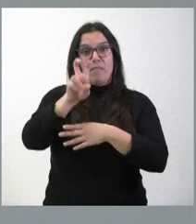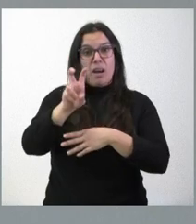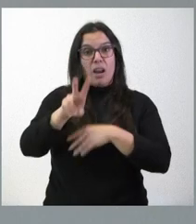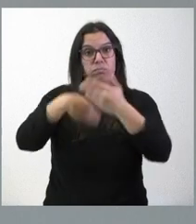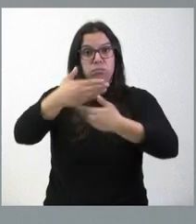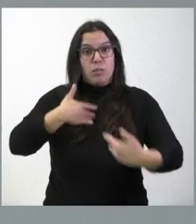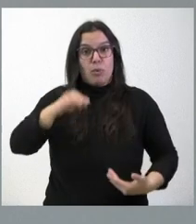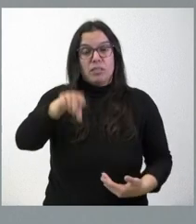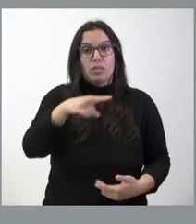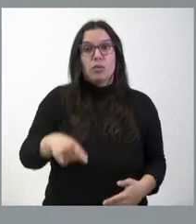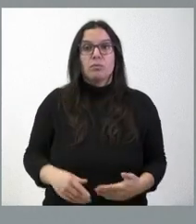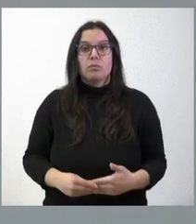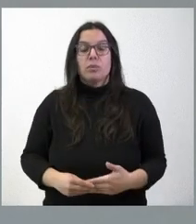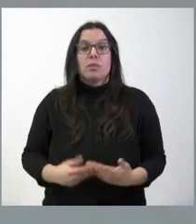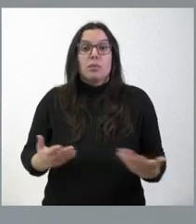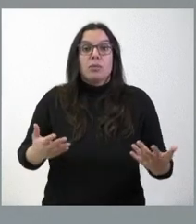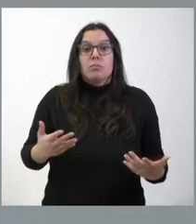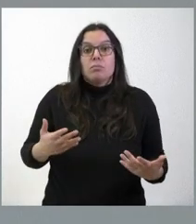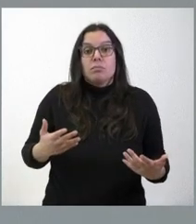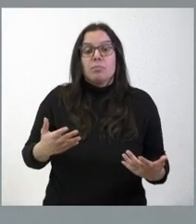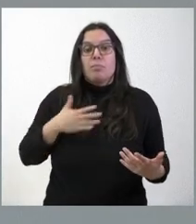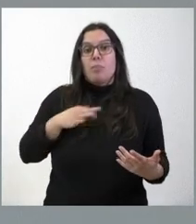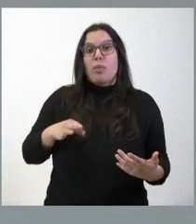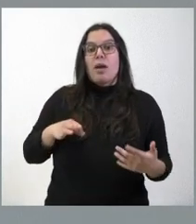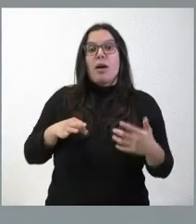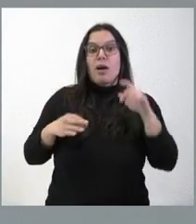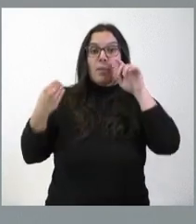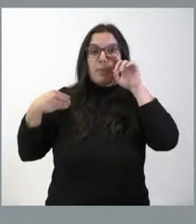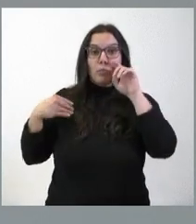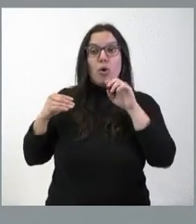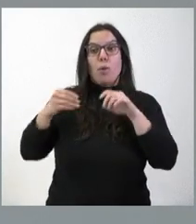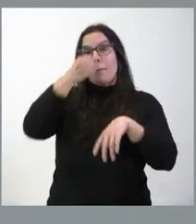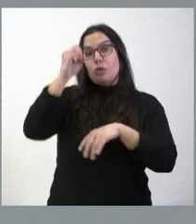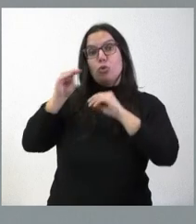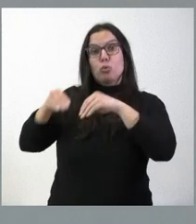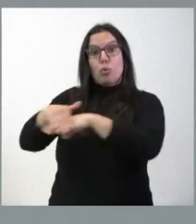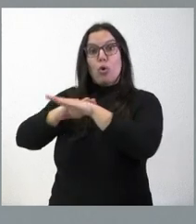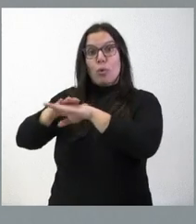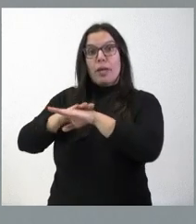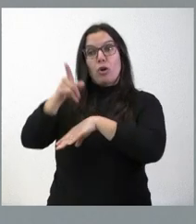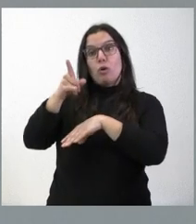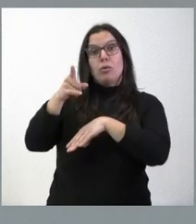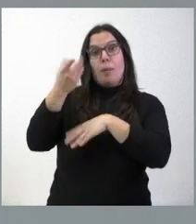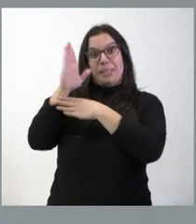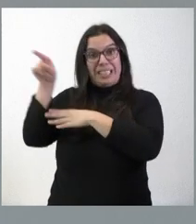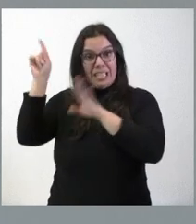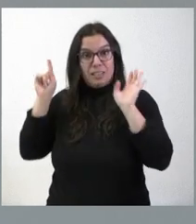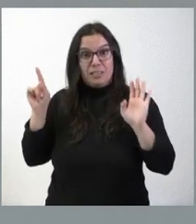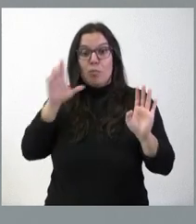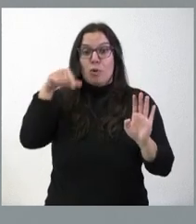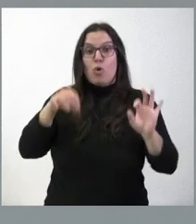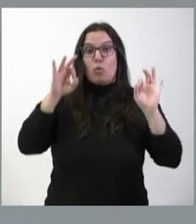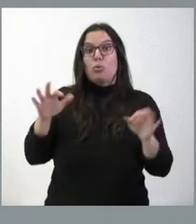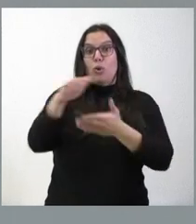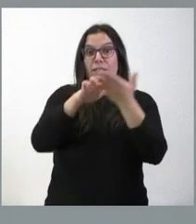Pues sería muy útil que lo pudiera plantear en aquellas comunidades autónomas donde gobierna, porque hoy precisamente sale un informe que